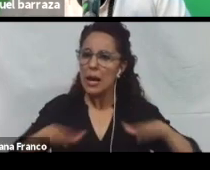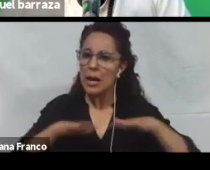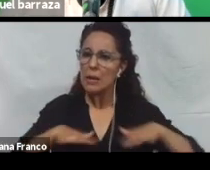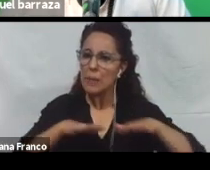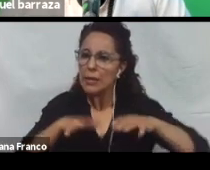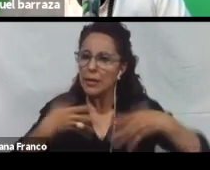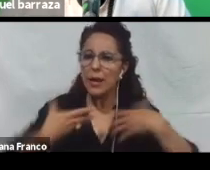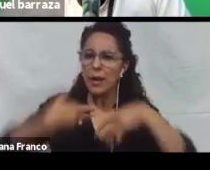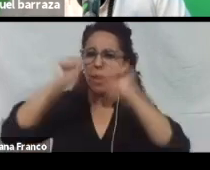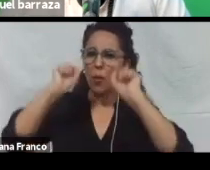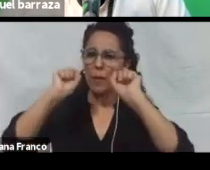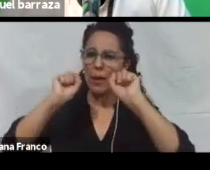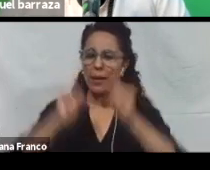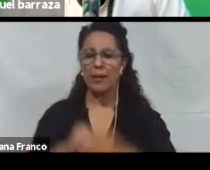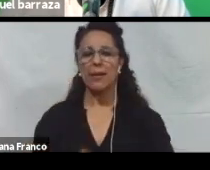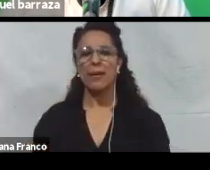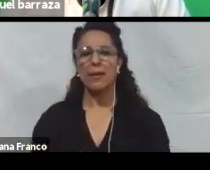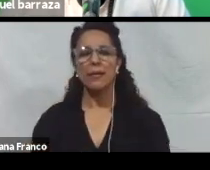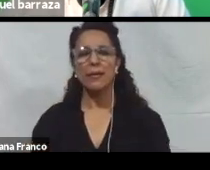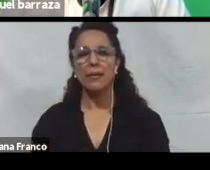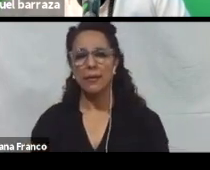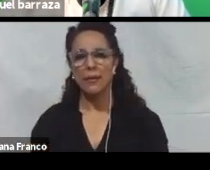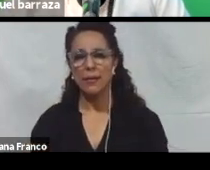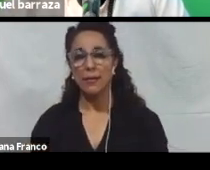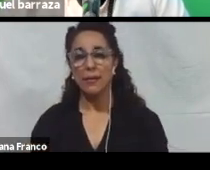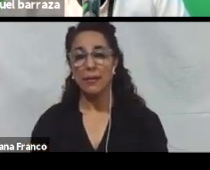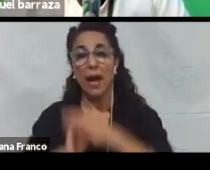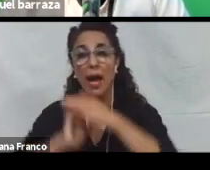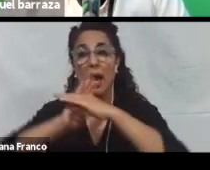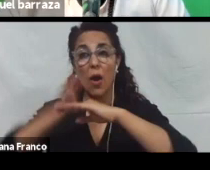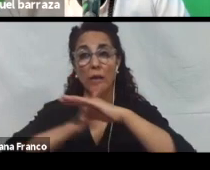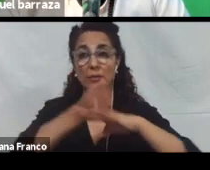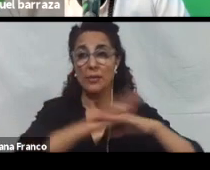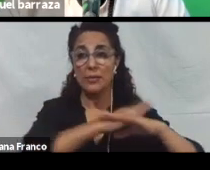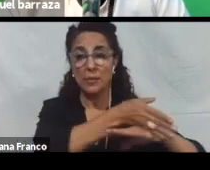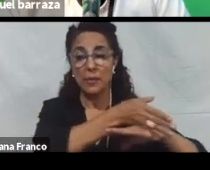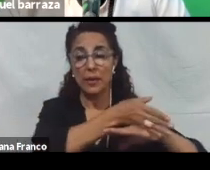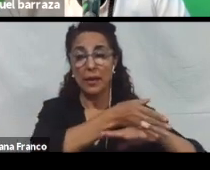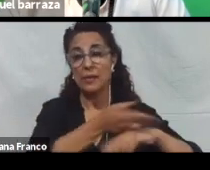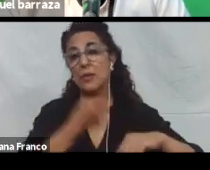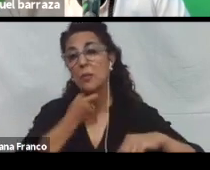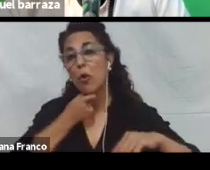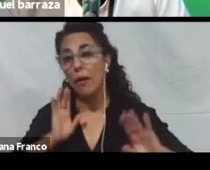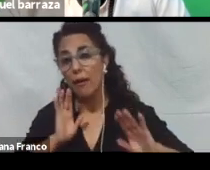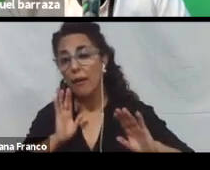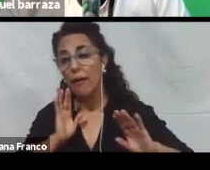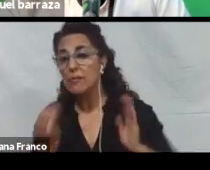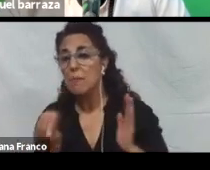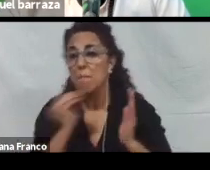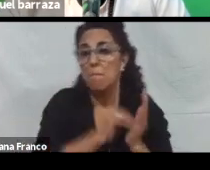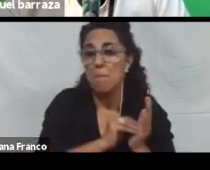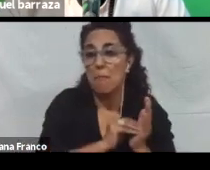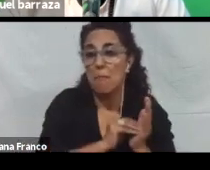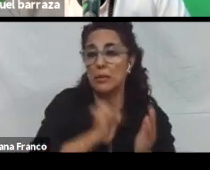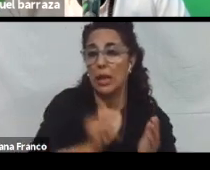Y sobre todo, cómo configurar opciones de accesibilidad. Si querés agregar un texto alternativo. Si